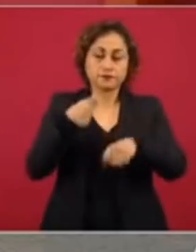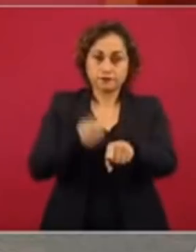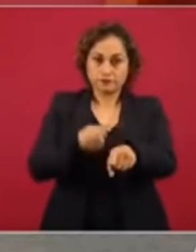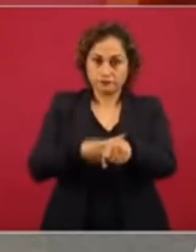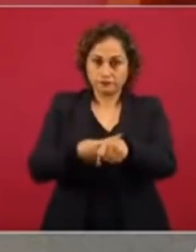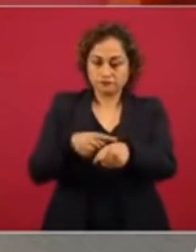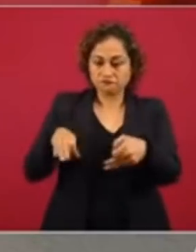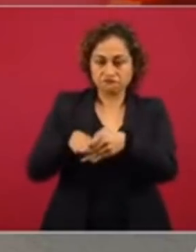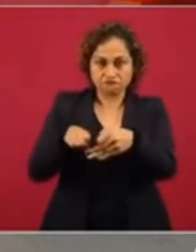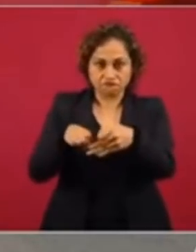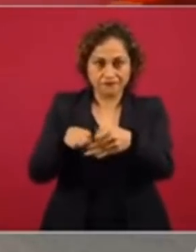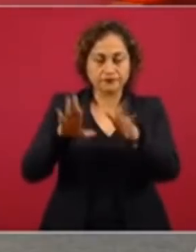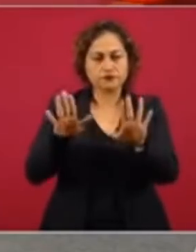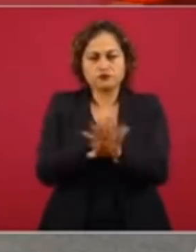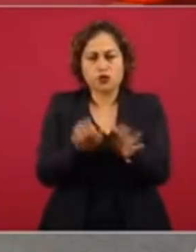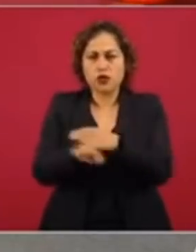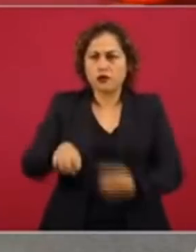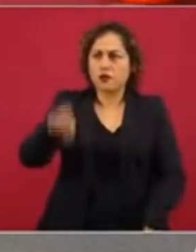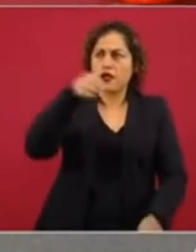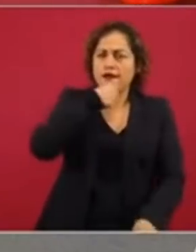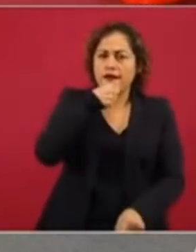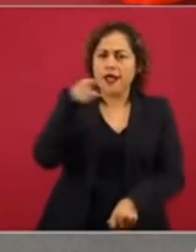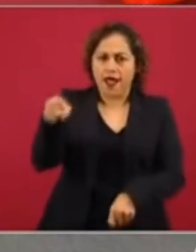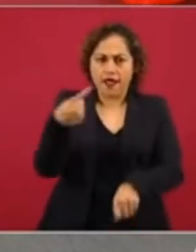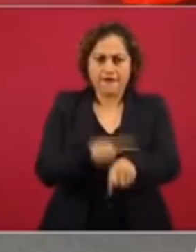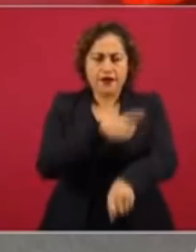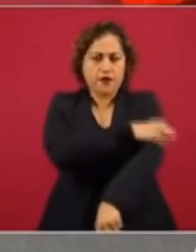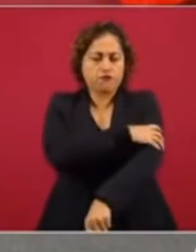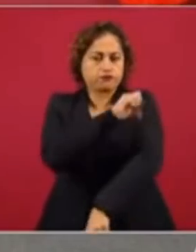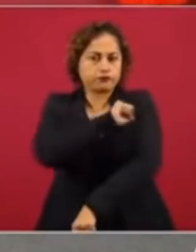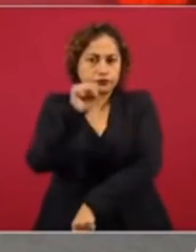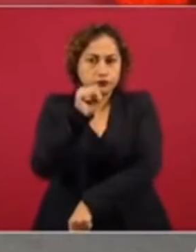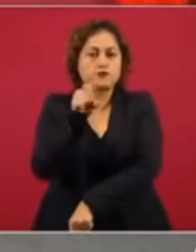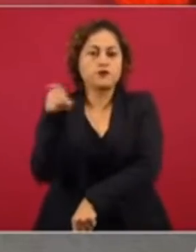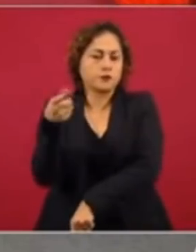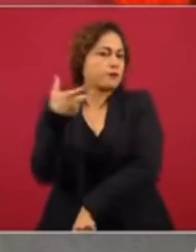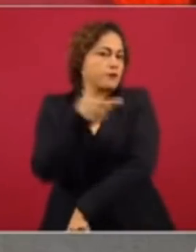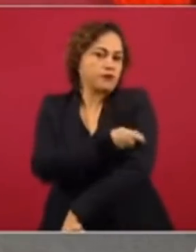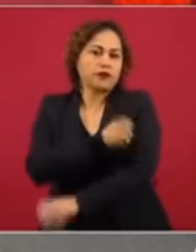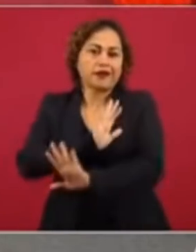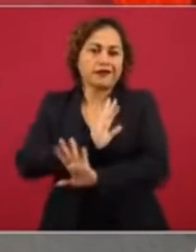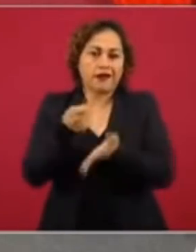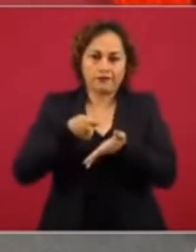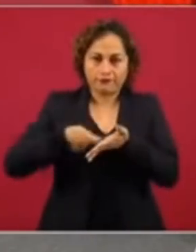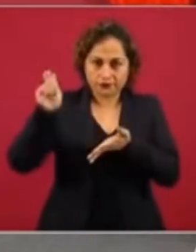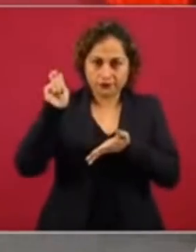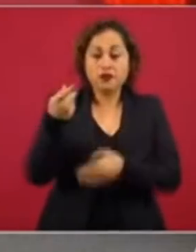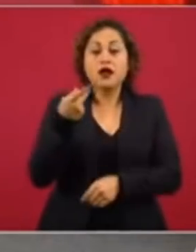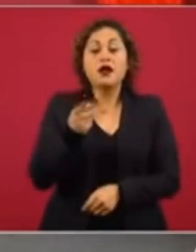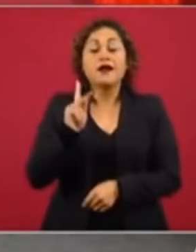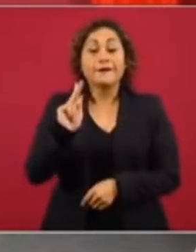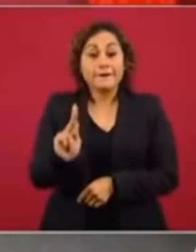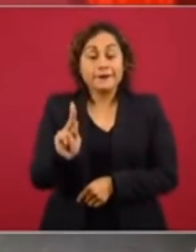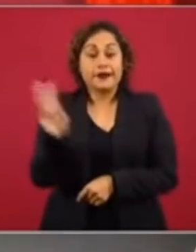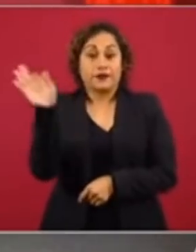es hipertenso, pues ya va a estar vacunado. Pero puede ser que tenga menos